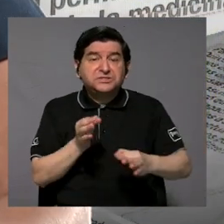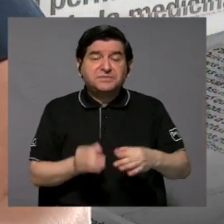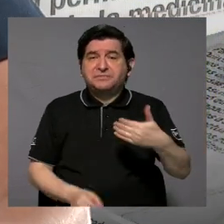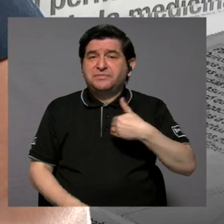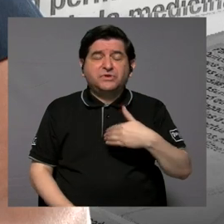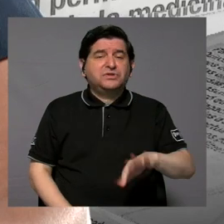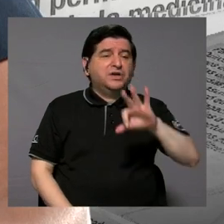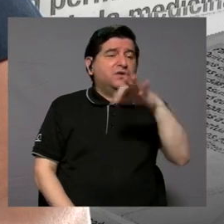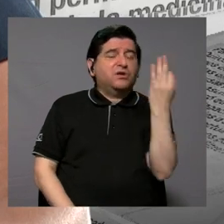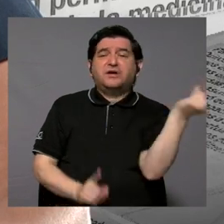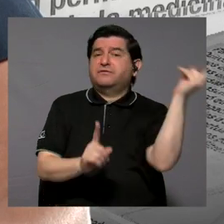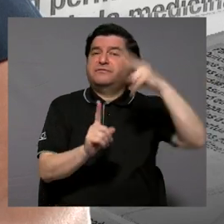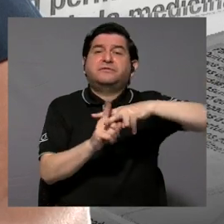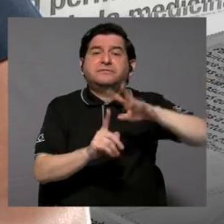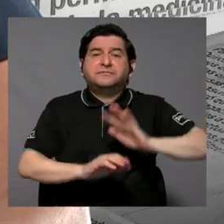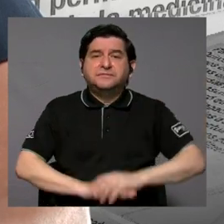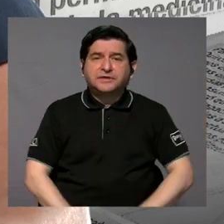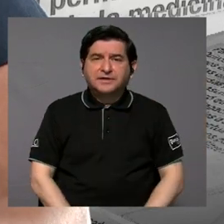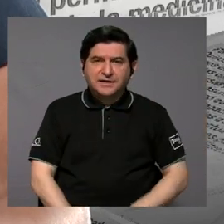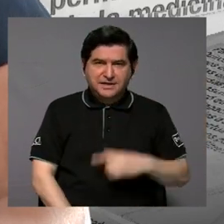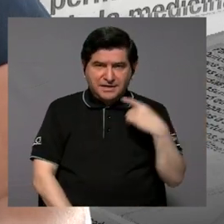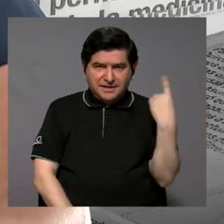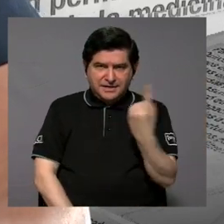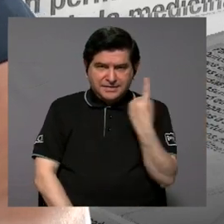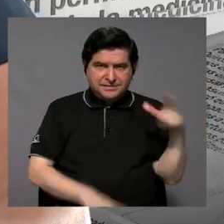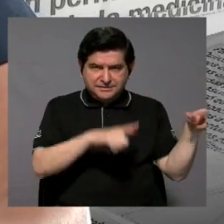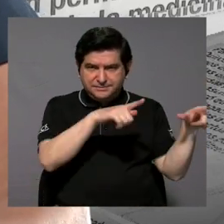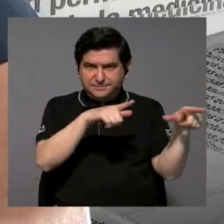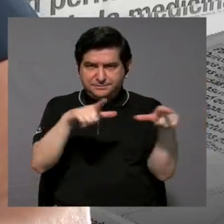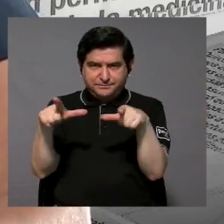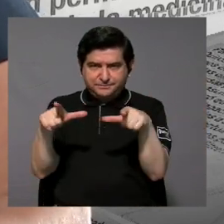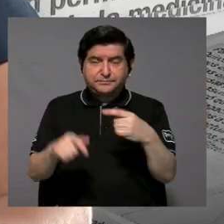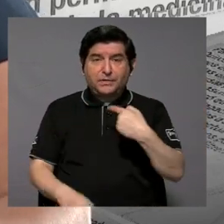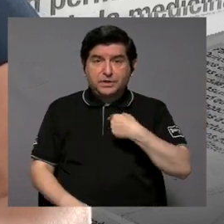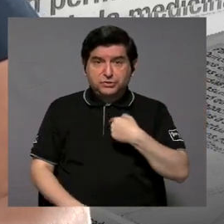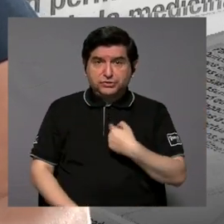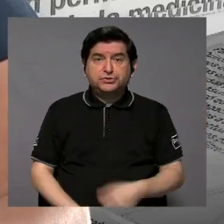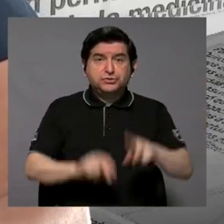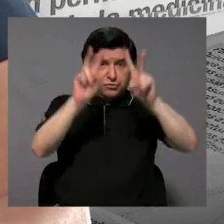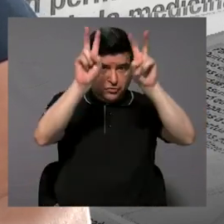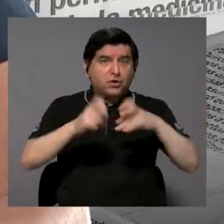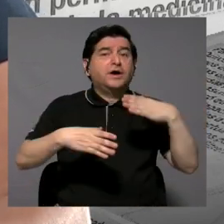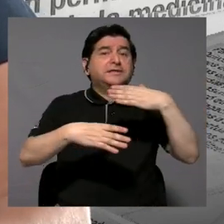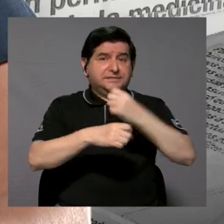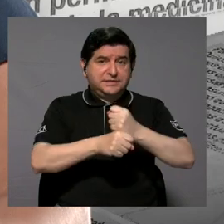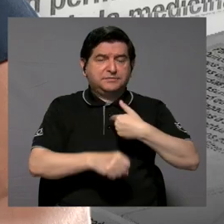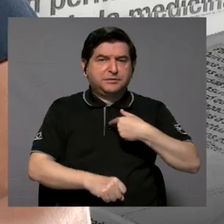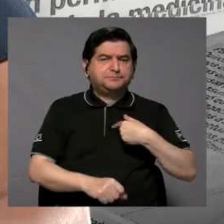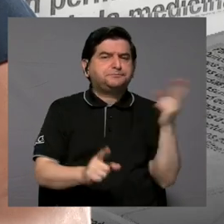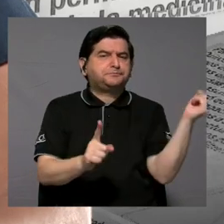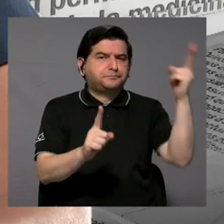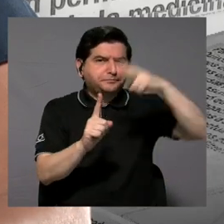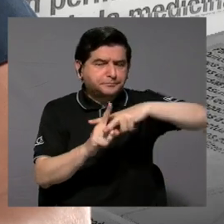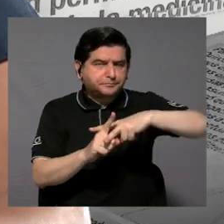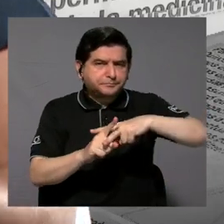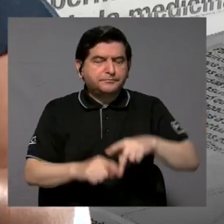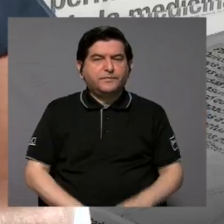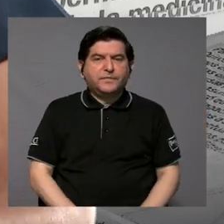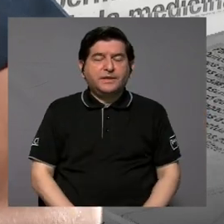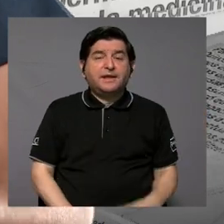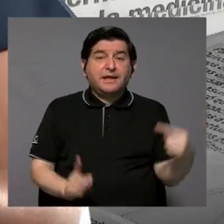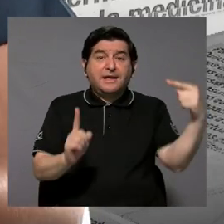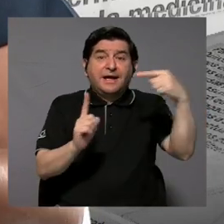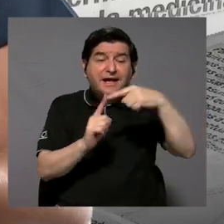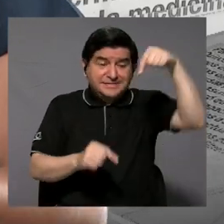porque no tengo los formatos, ¿verdad? Entonces, siempre hay que estar preparado, si yo voy a hacer una prueba, ¿verdad?, yo voy a aplicarla, pero